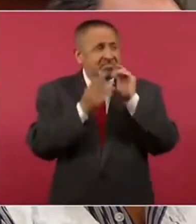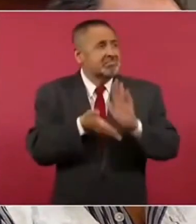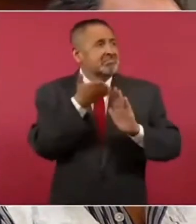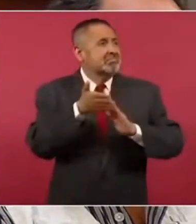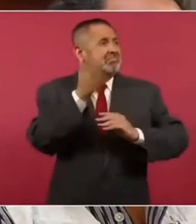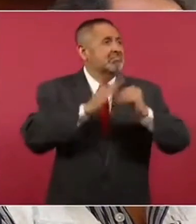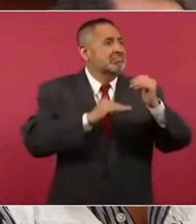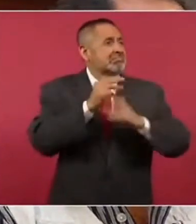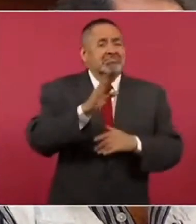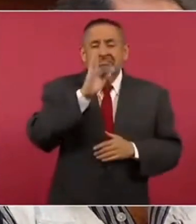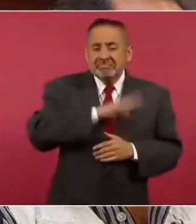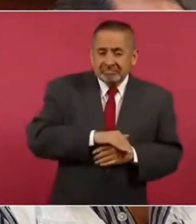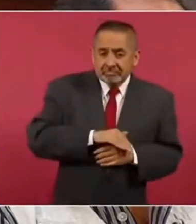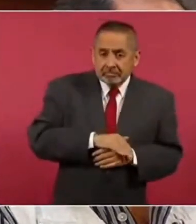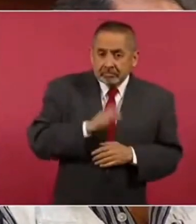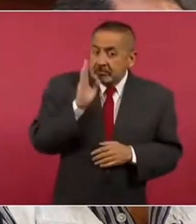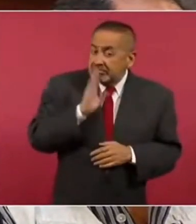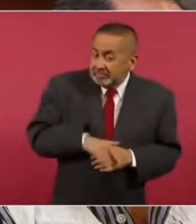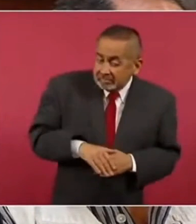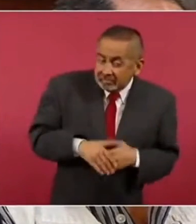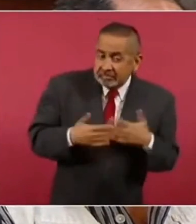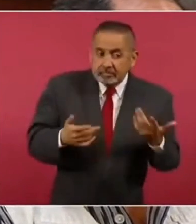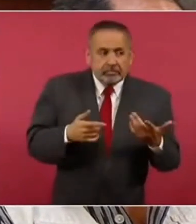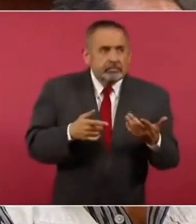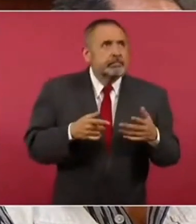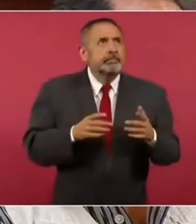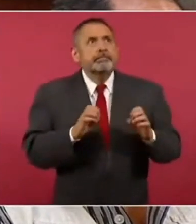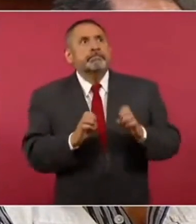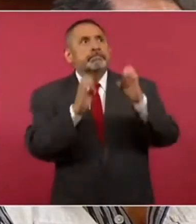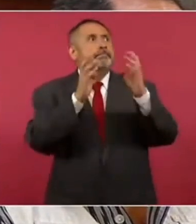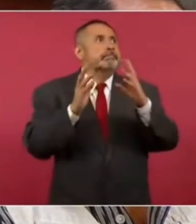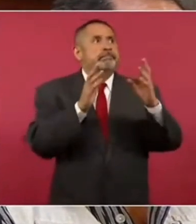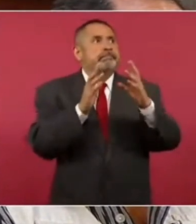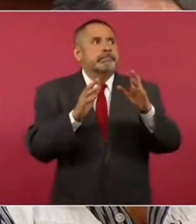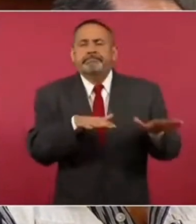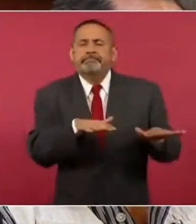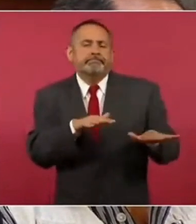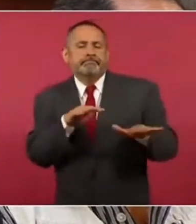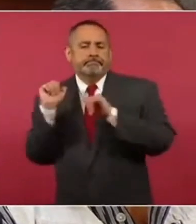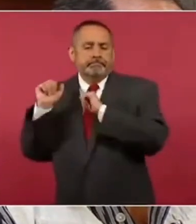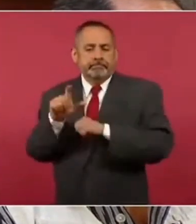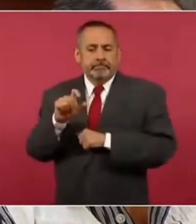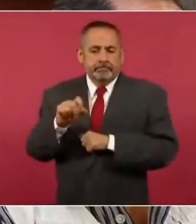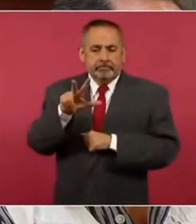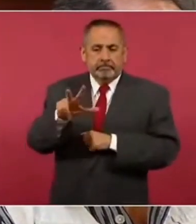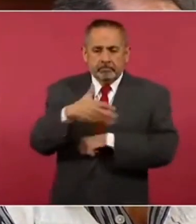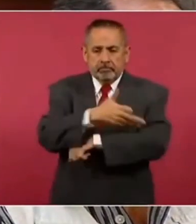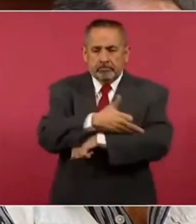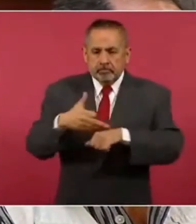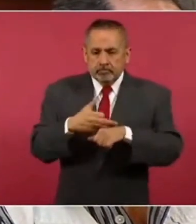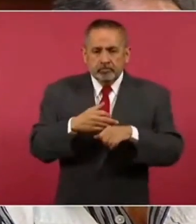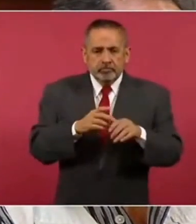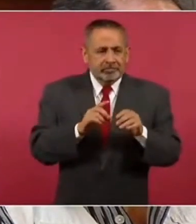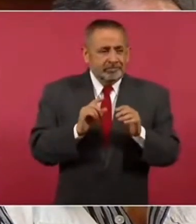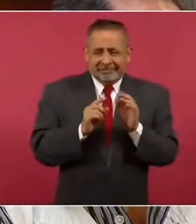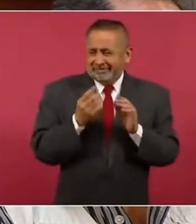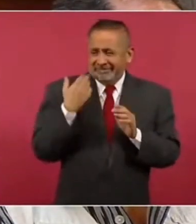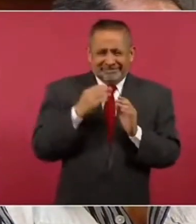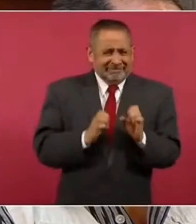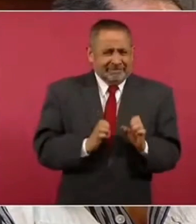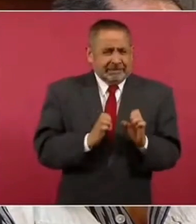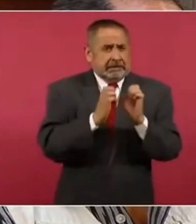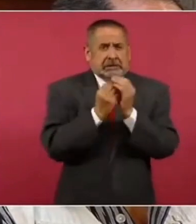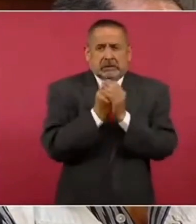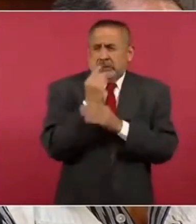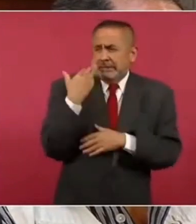mal, y tan construyen mal que tuvieron que evacuar a 28 familias. Es un edificio de reciente construcción,